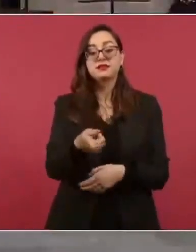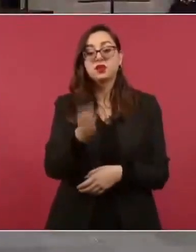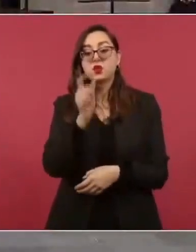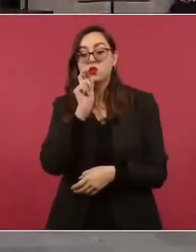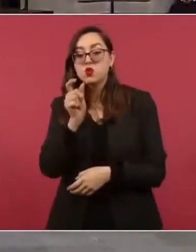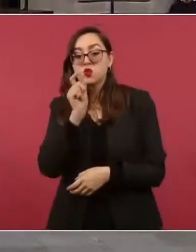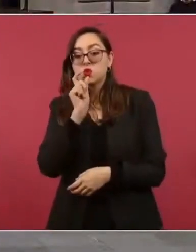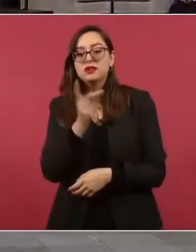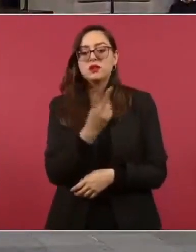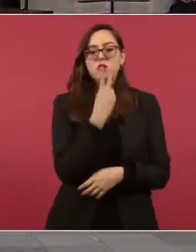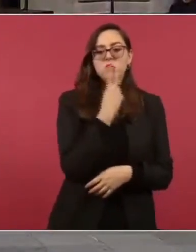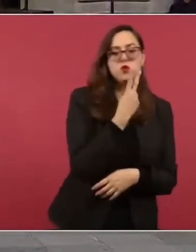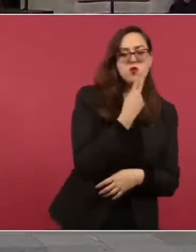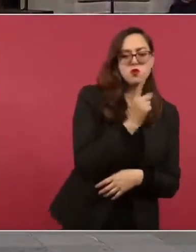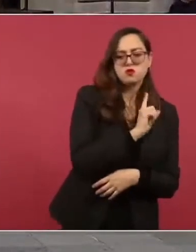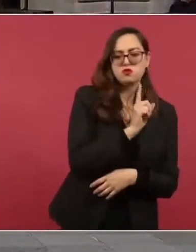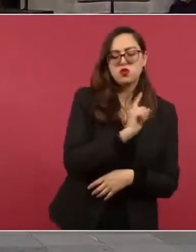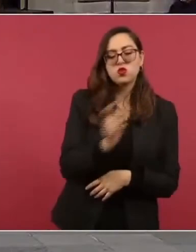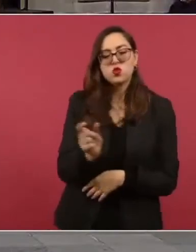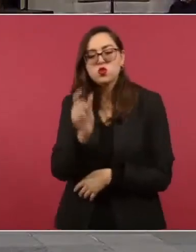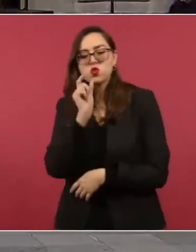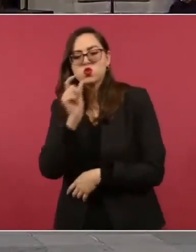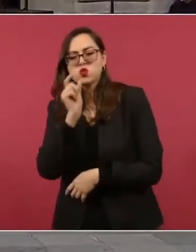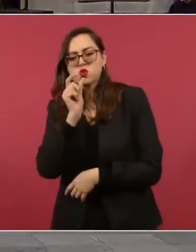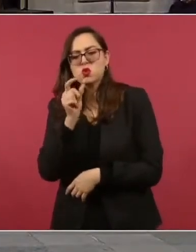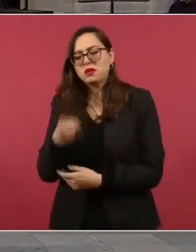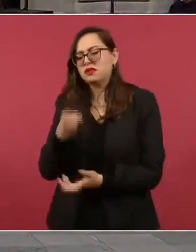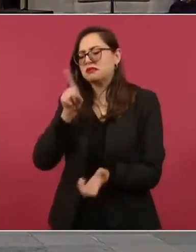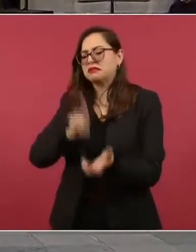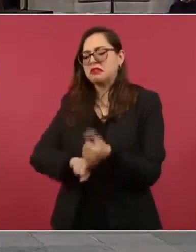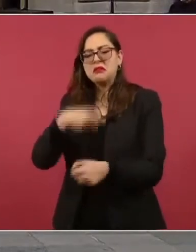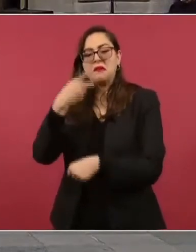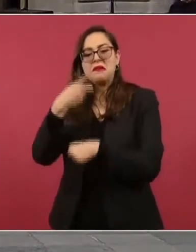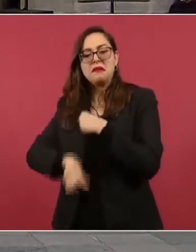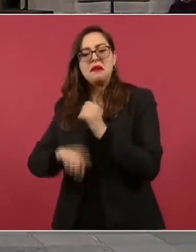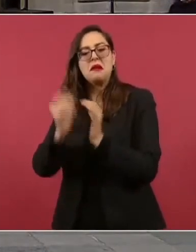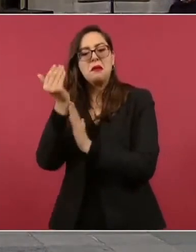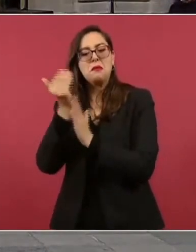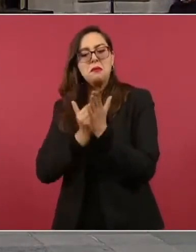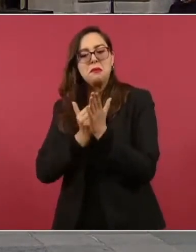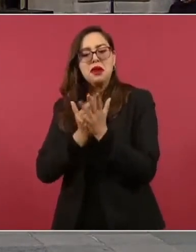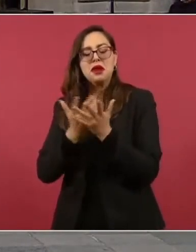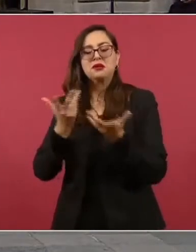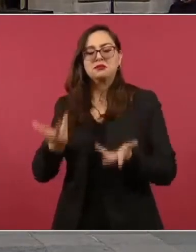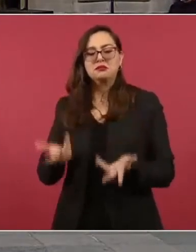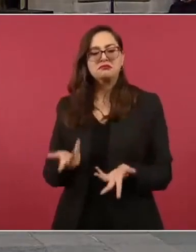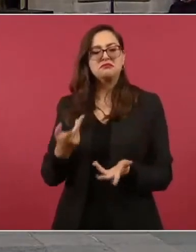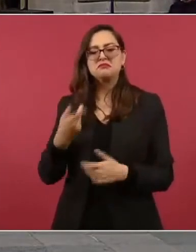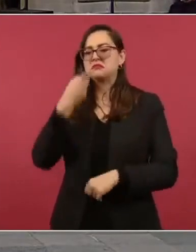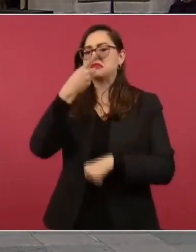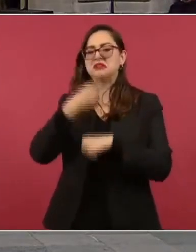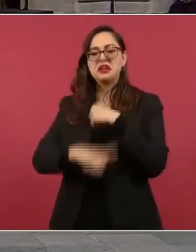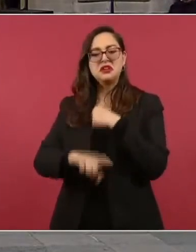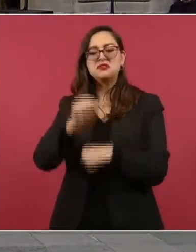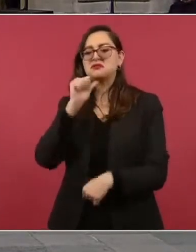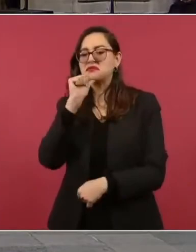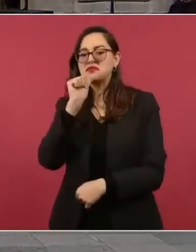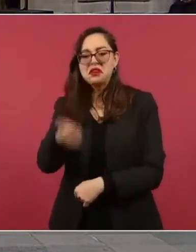daño, nada más tienen cinco sustancias, pero no son dañinas.